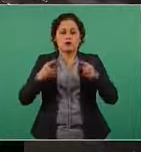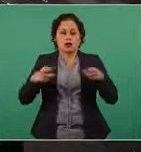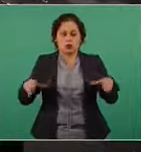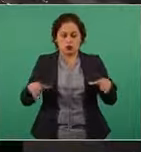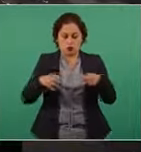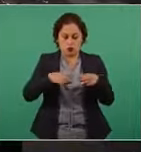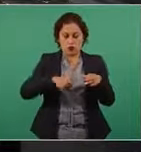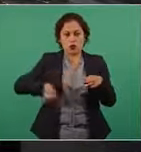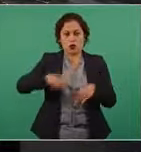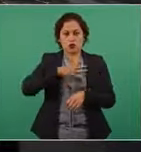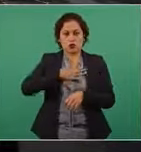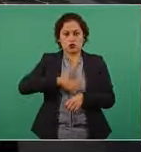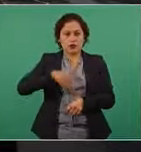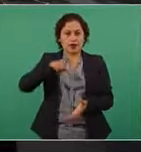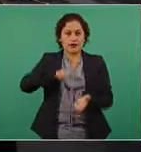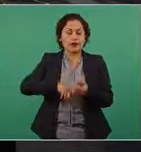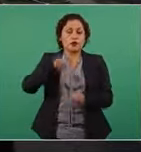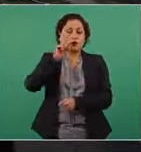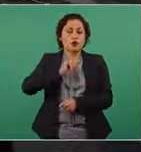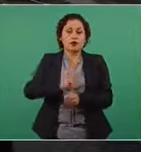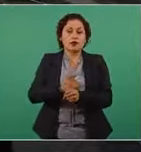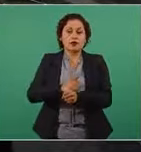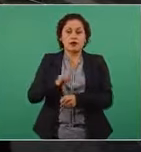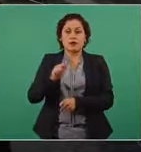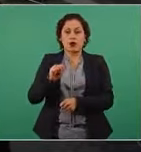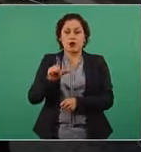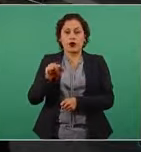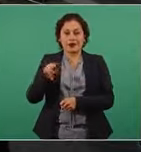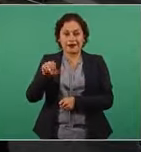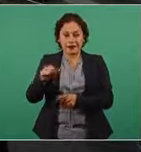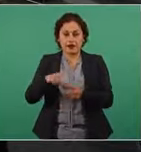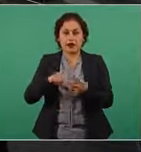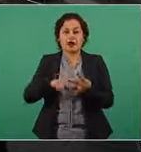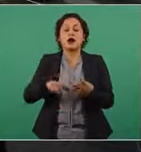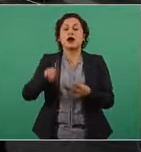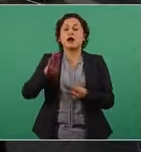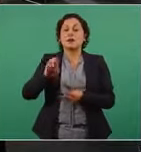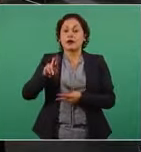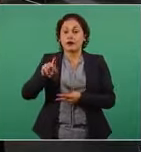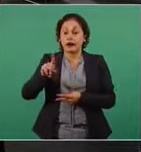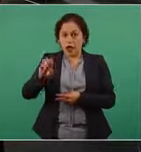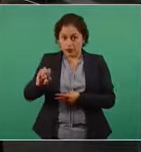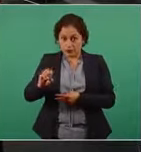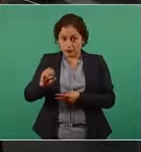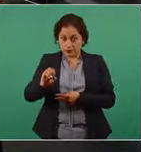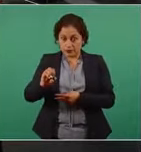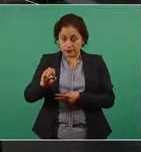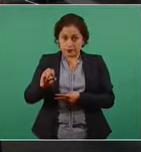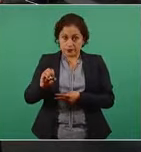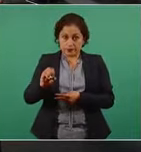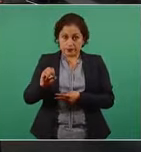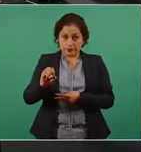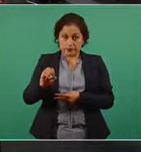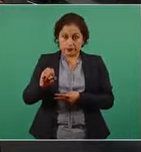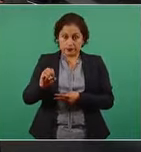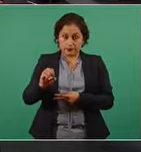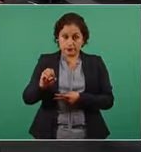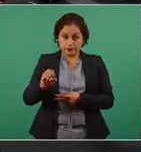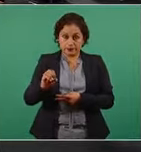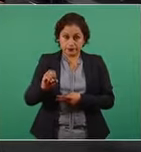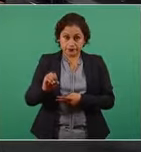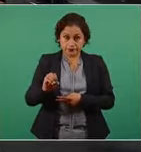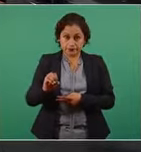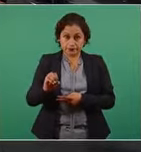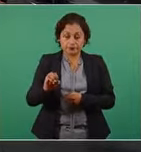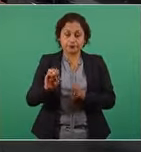que es la licenciada Paulina Tellez y el señor Bernardo y referente a estos